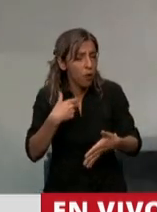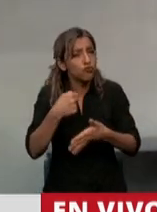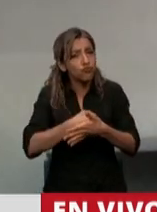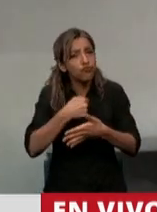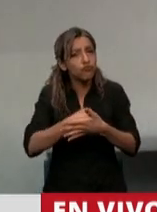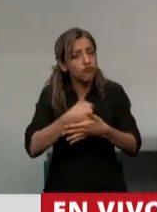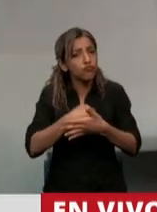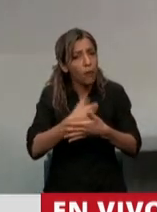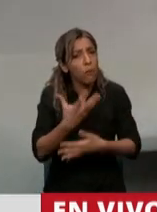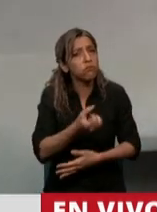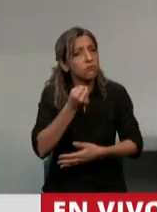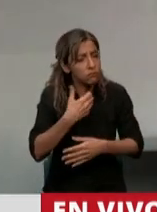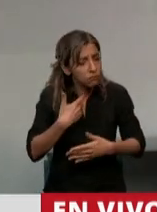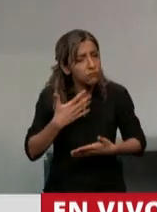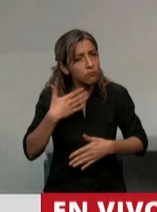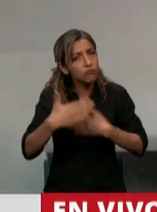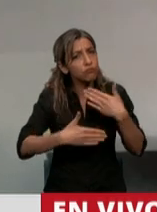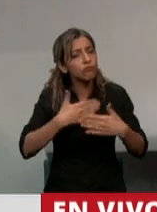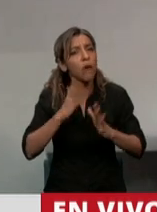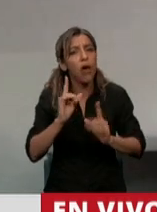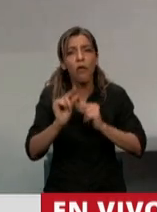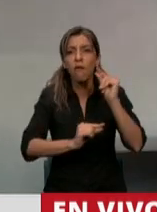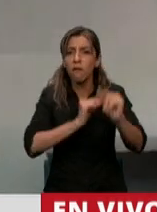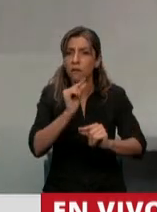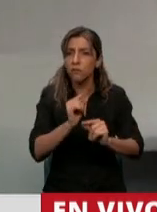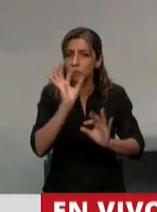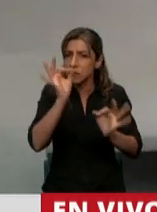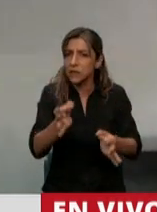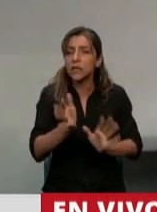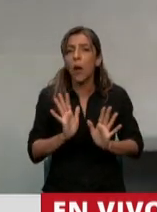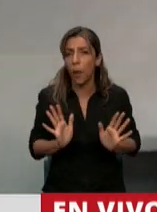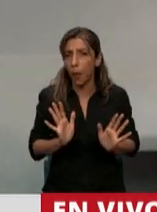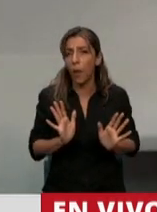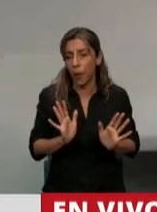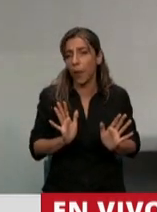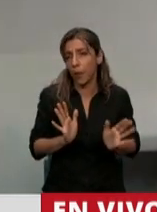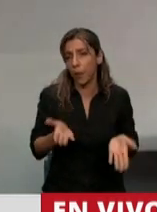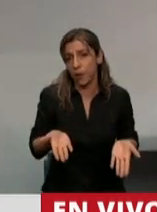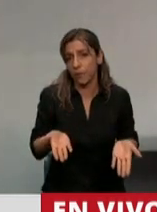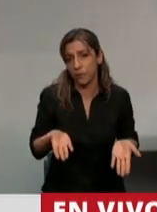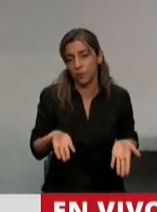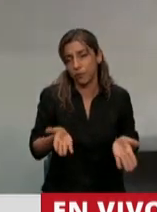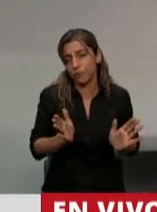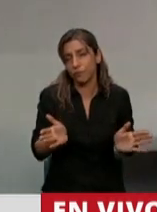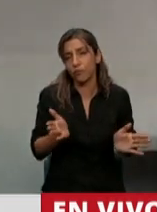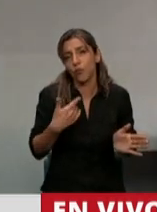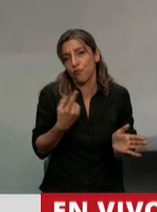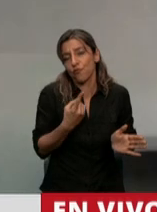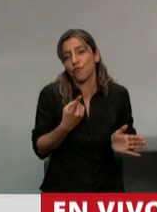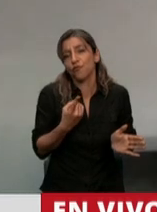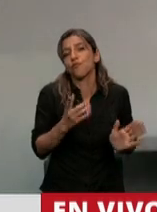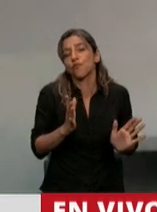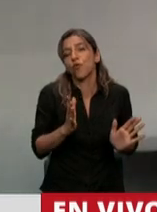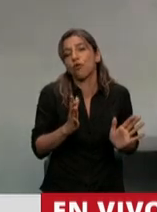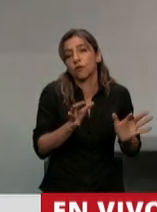diplomáticamente por los puntos que corresponden al área de Malvinas, como aquí se ha expresado, y los que corresponden